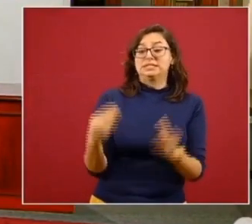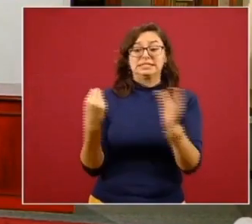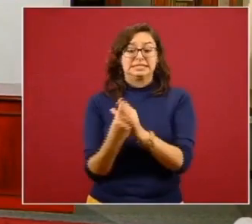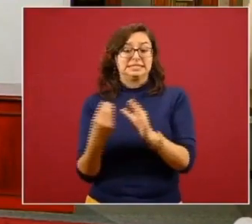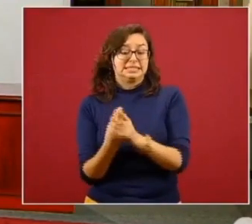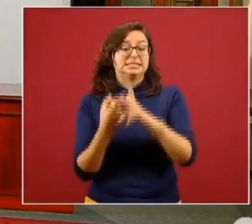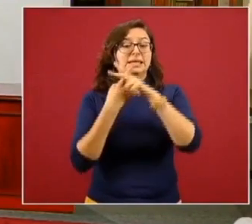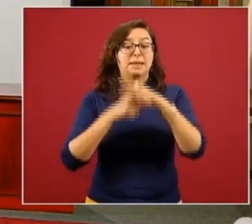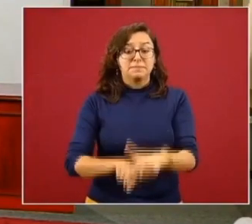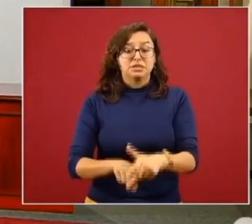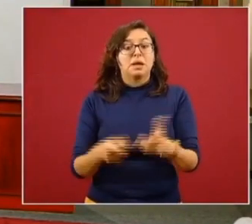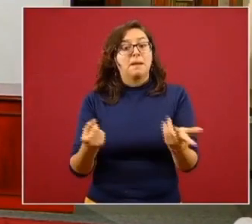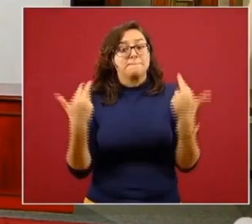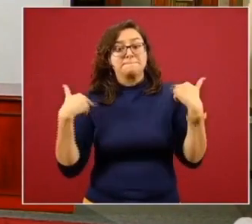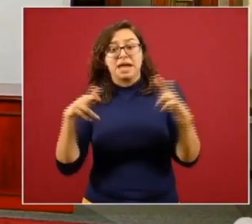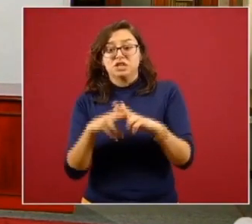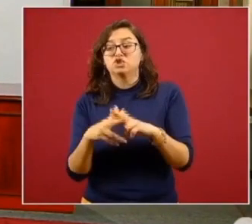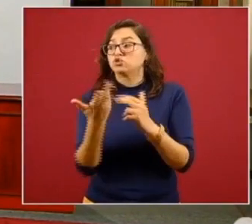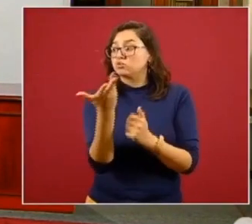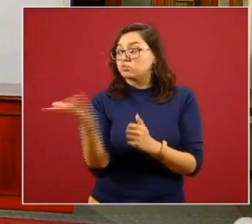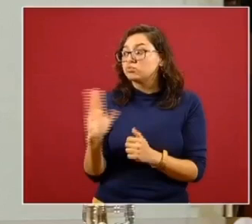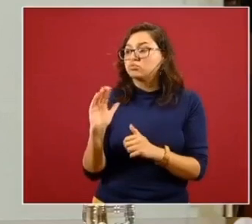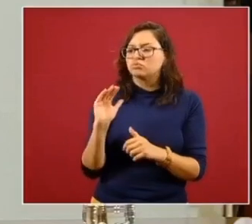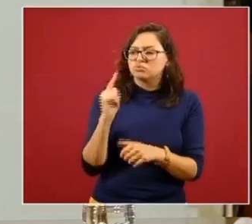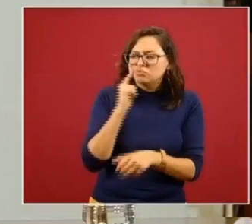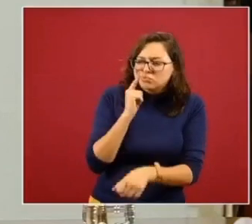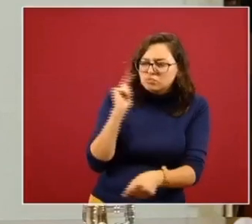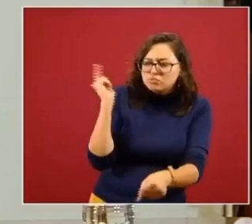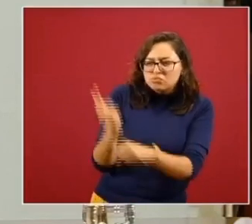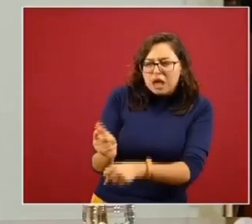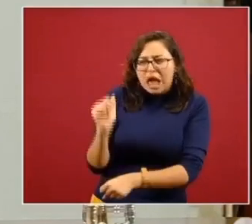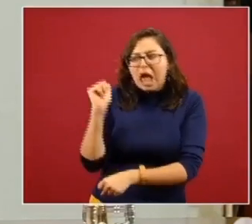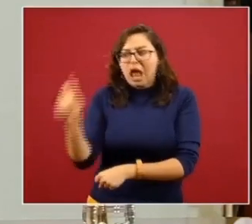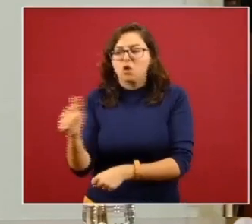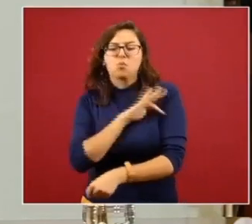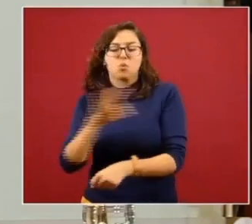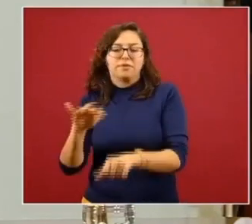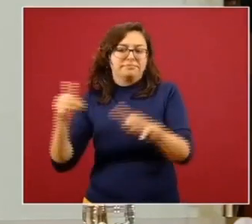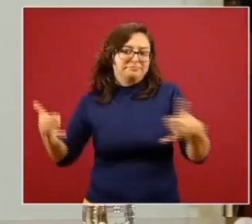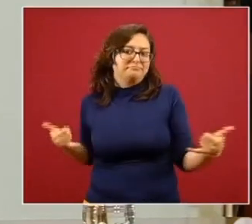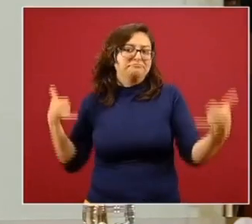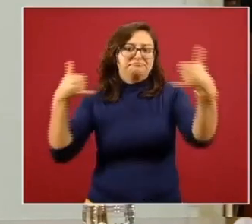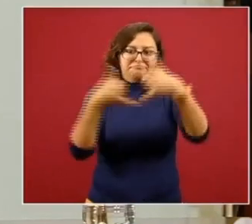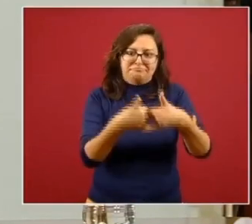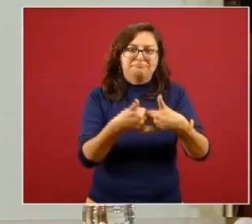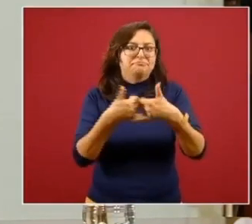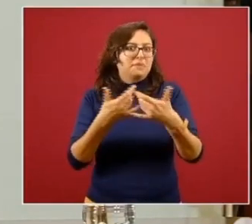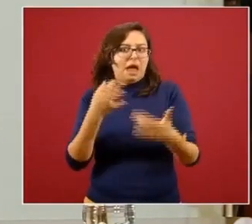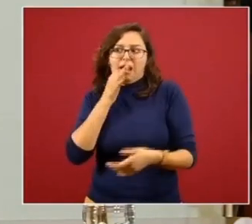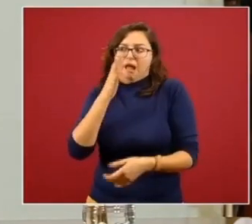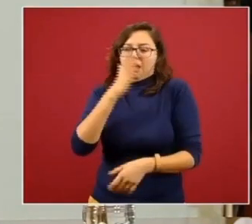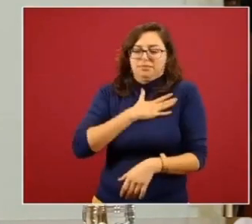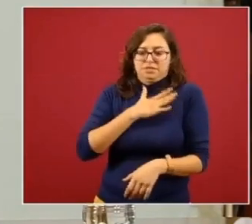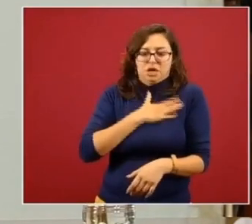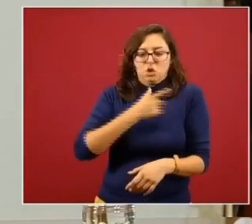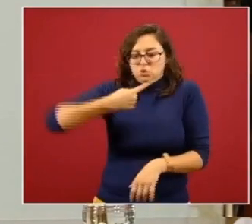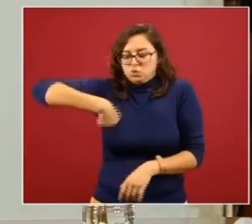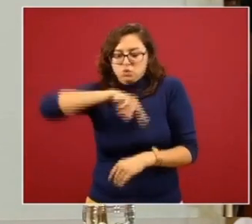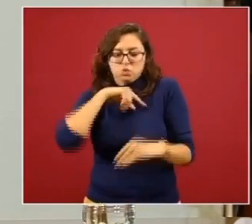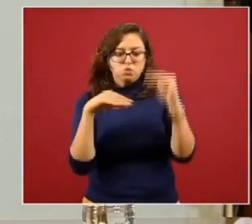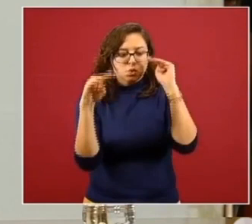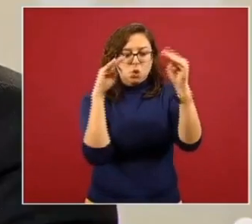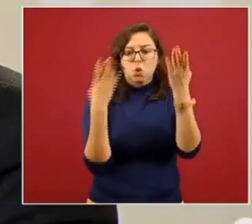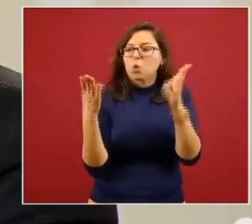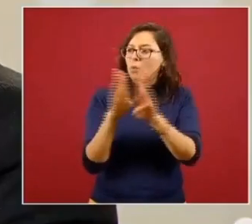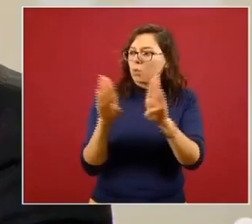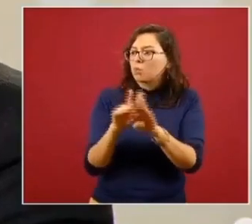profesores que también si detectan algún problema pueden usar la línea de la vida, nos pueden llamar y ahí buscaremos que